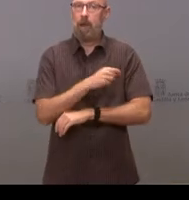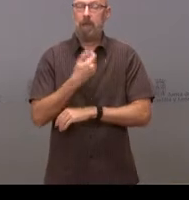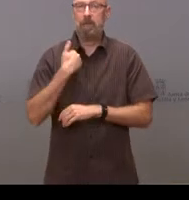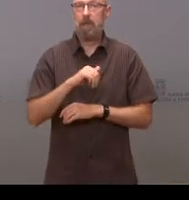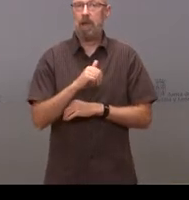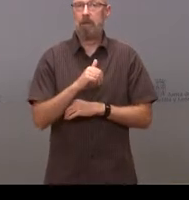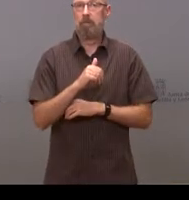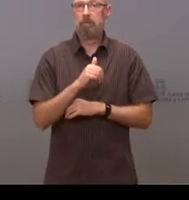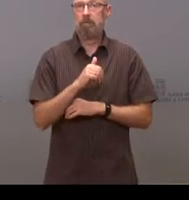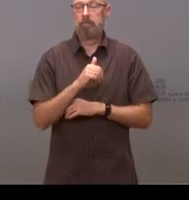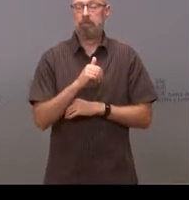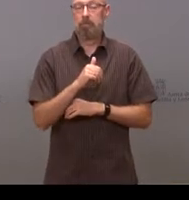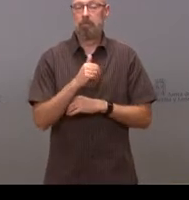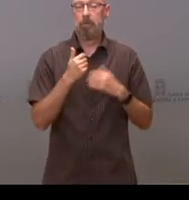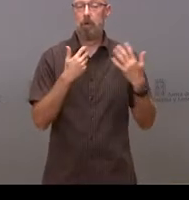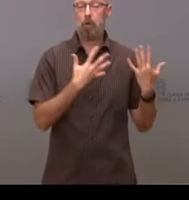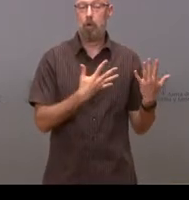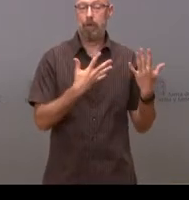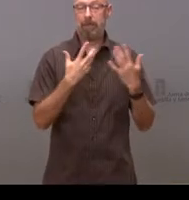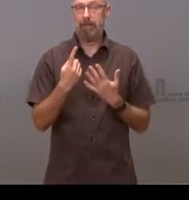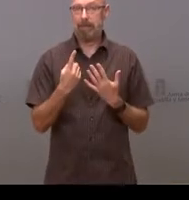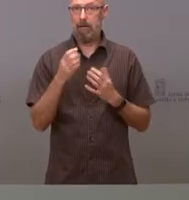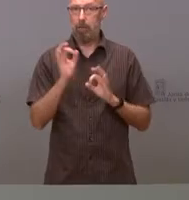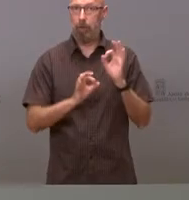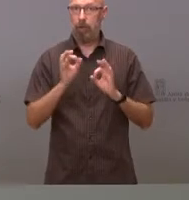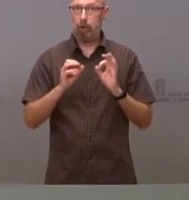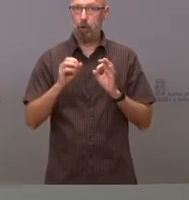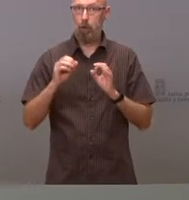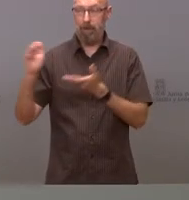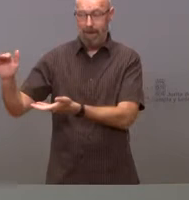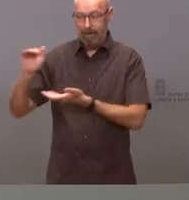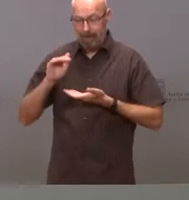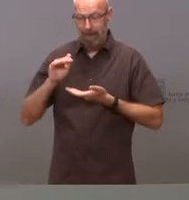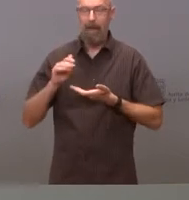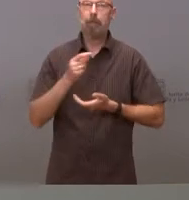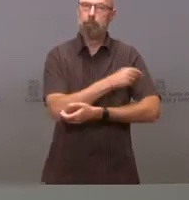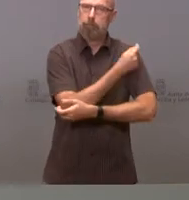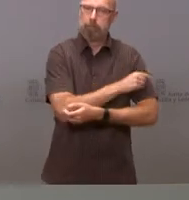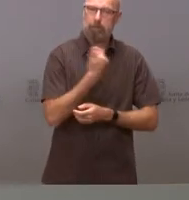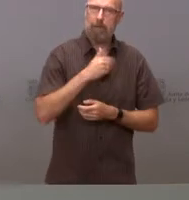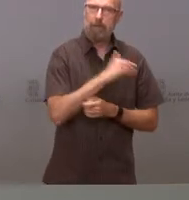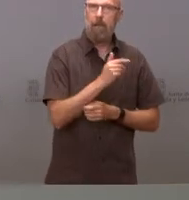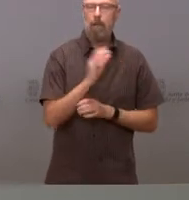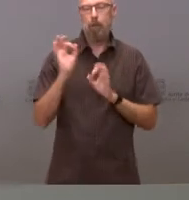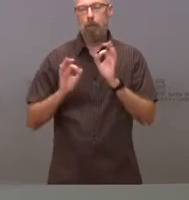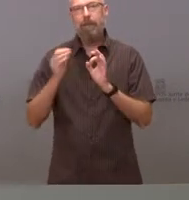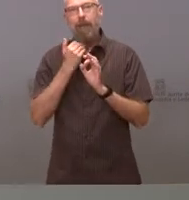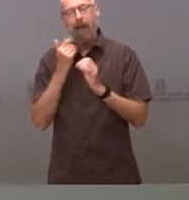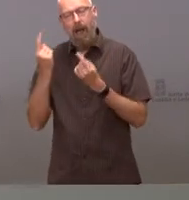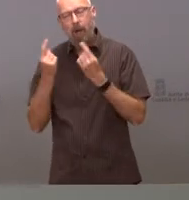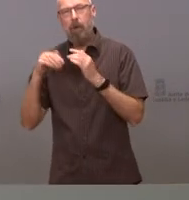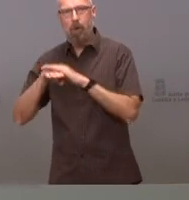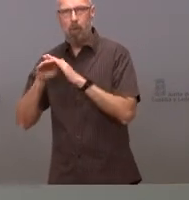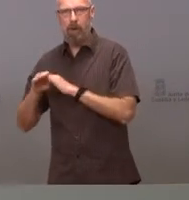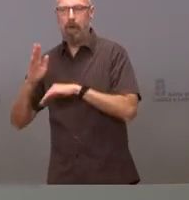inoculamos el 96% de las entregadas. Siempre hay todavía un pequeño porcentaje que guardamos para las segundas dosis, pero